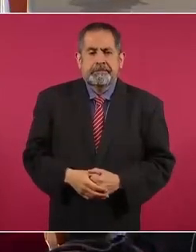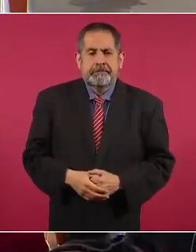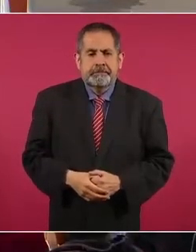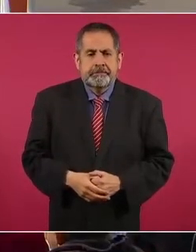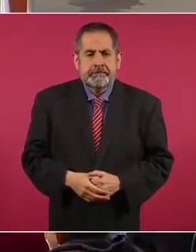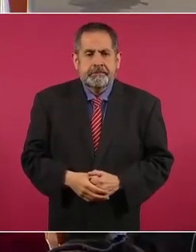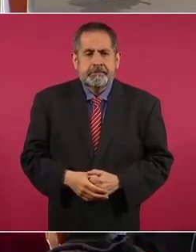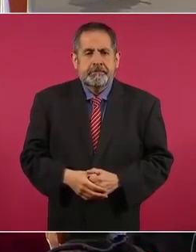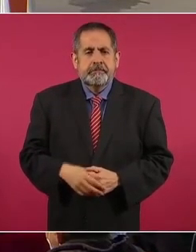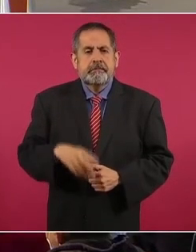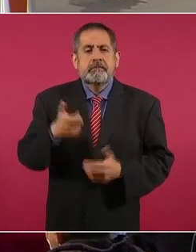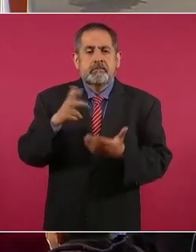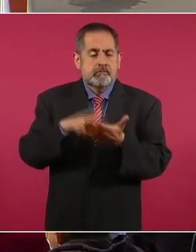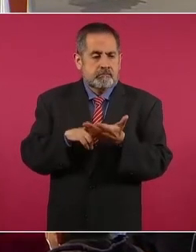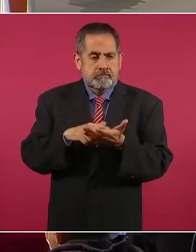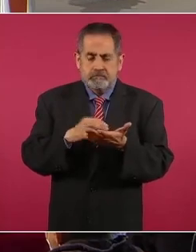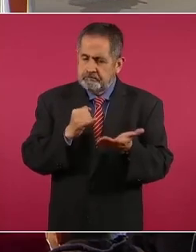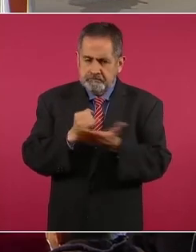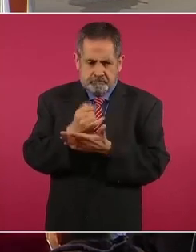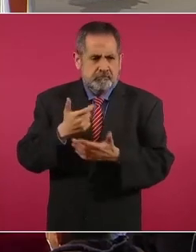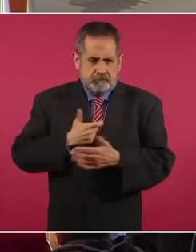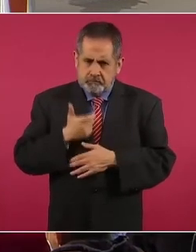Estos son los precios de garantía,